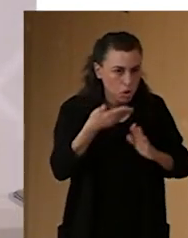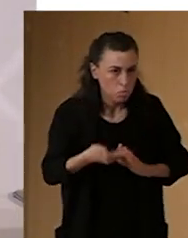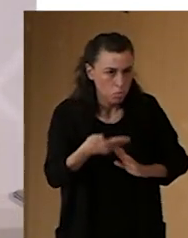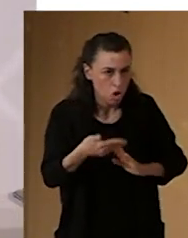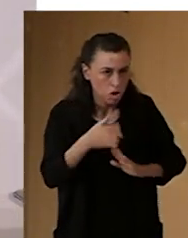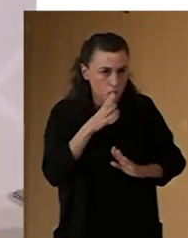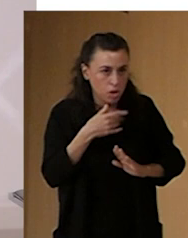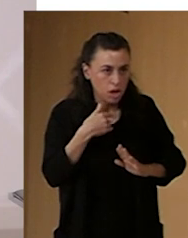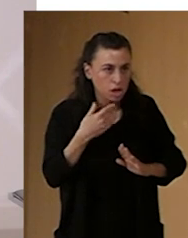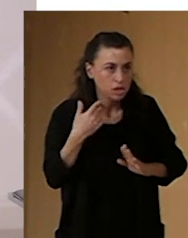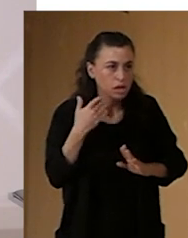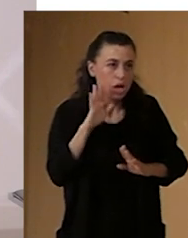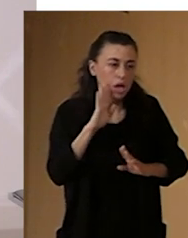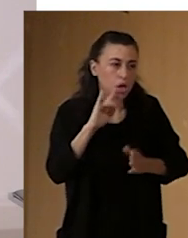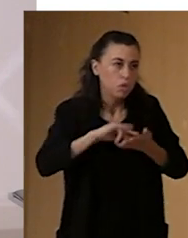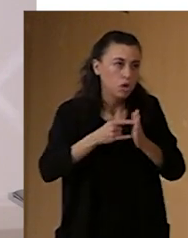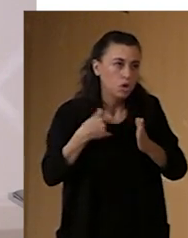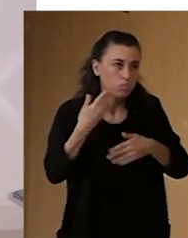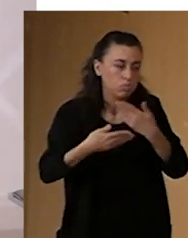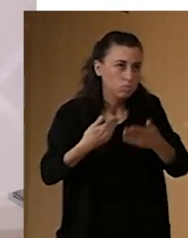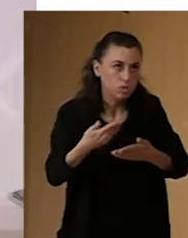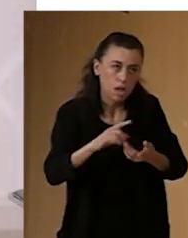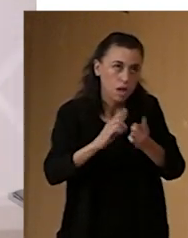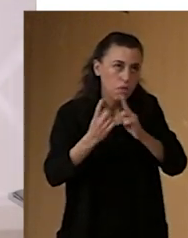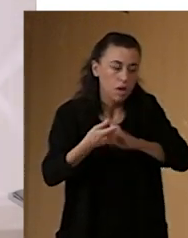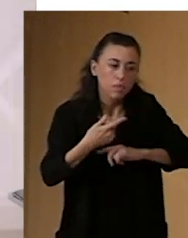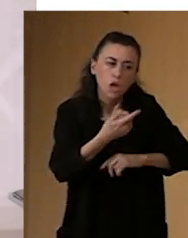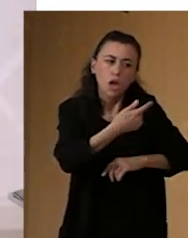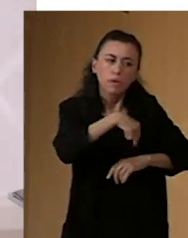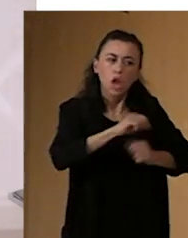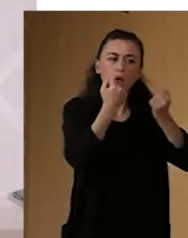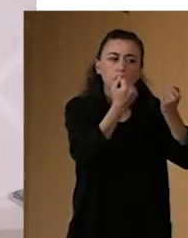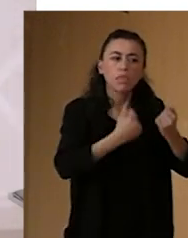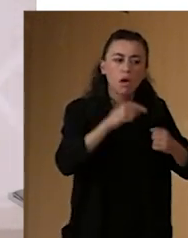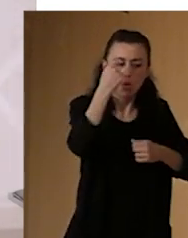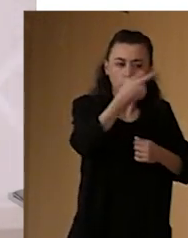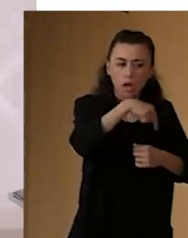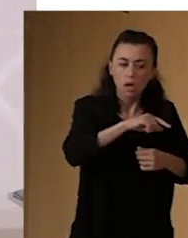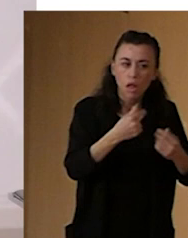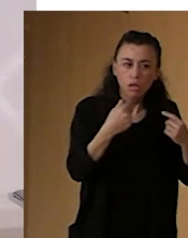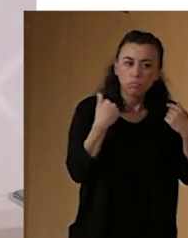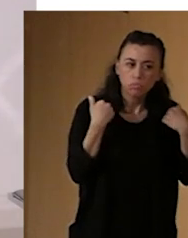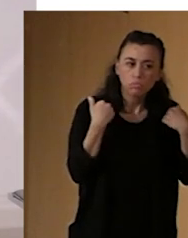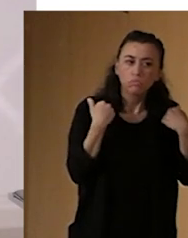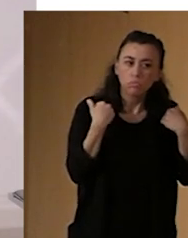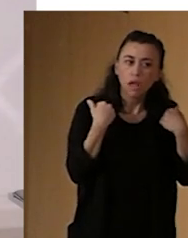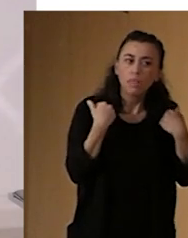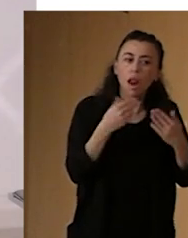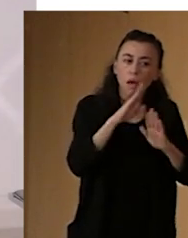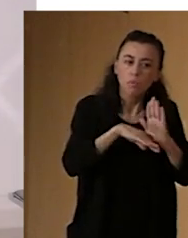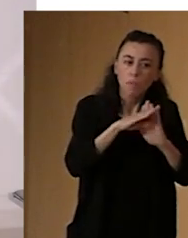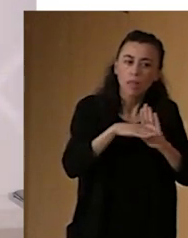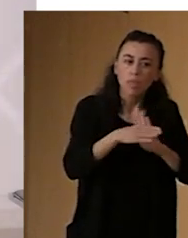medida de estos años de proyecto. Las entidades culturales son las que tienen que ser responsables de hacer accesible su programación.